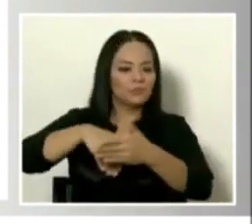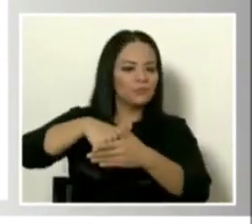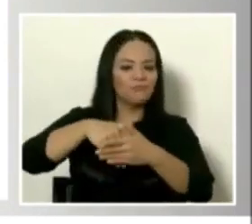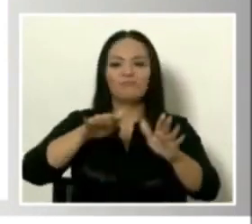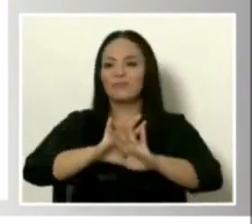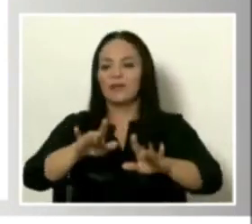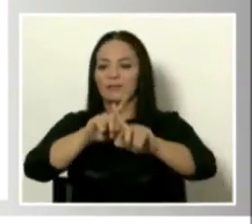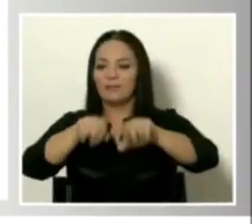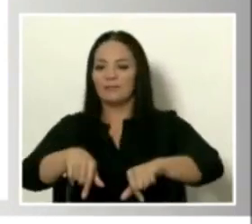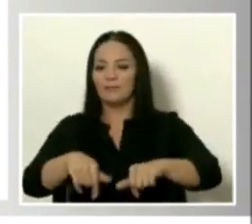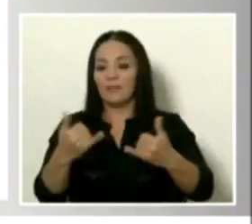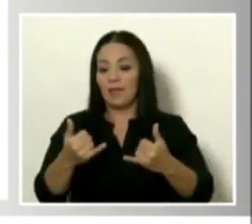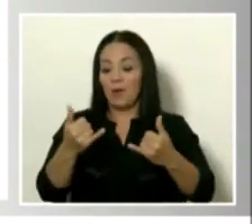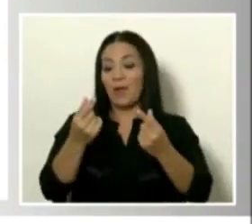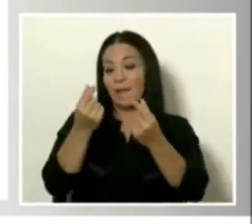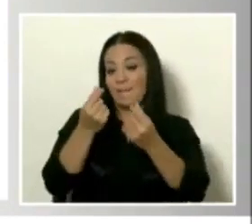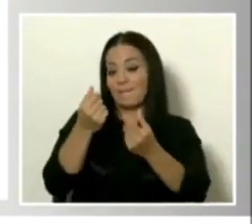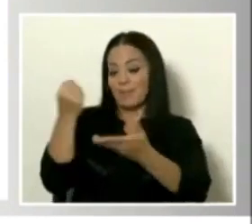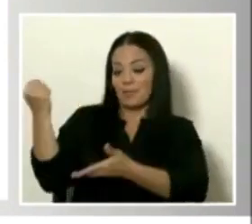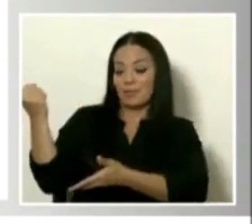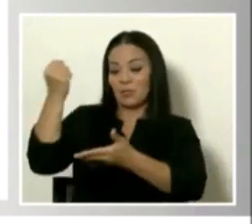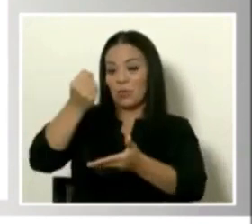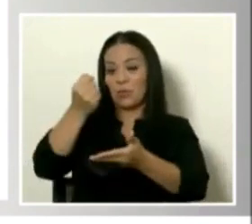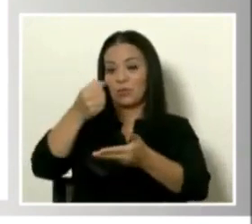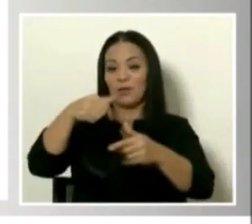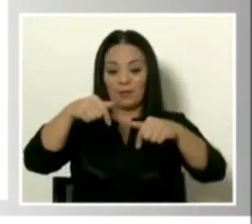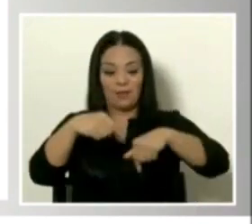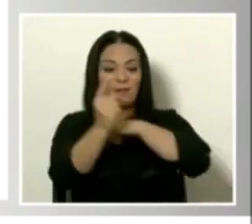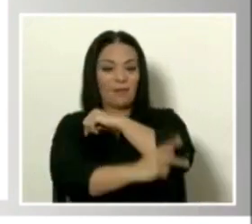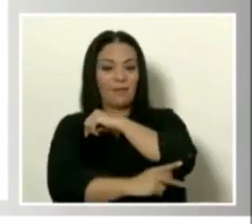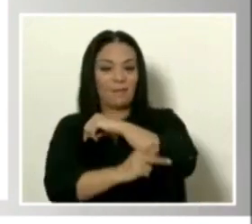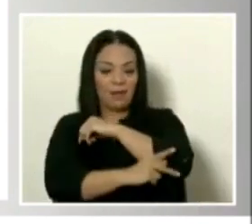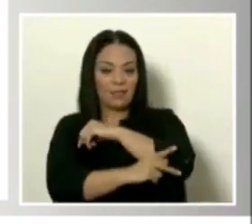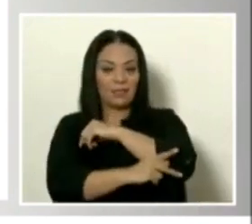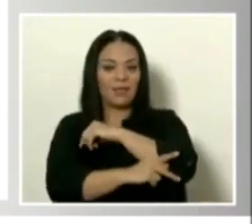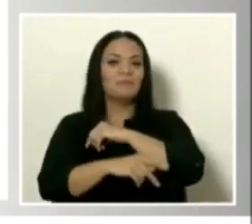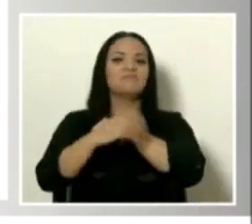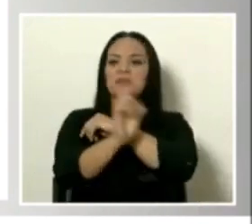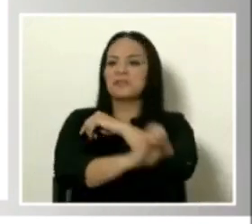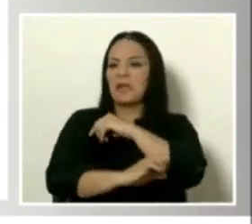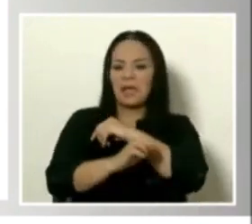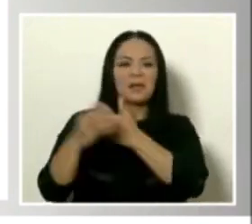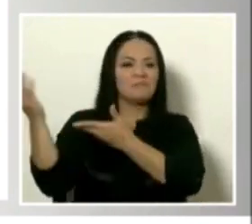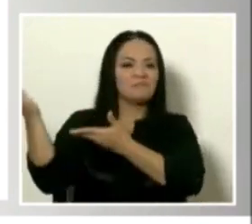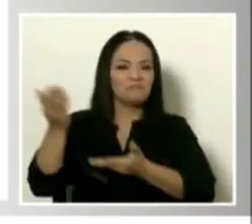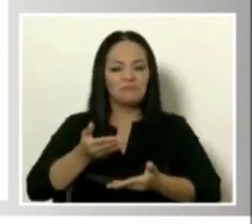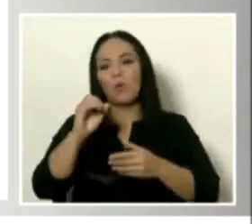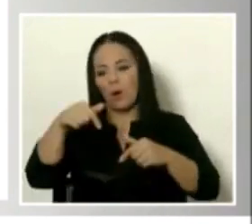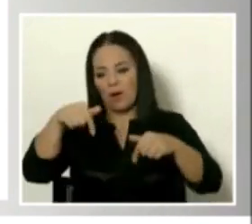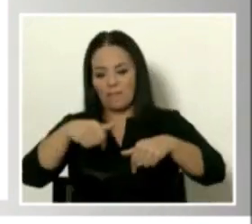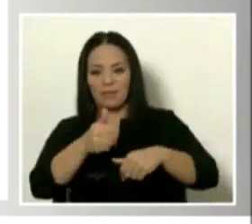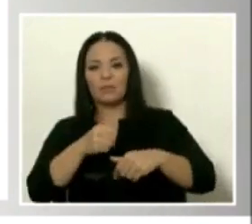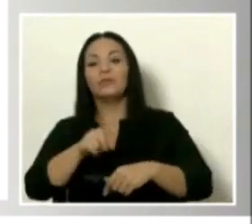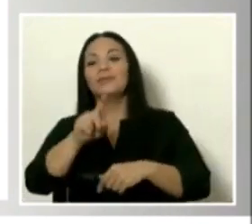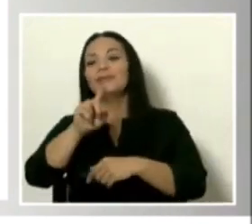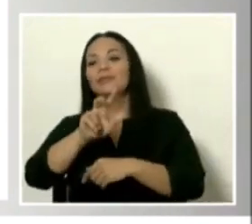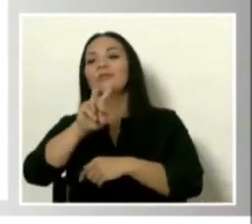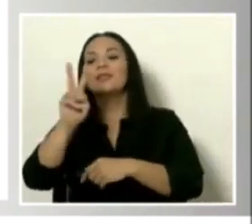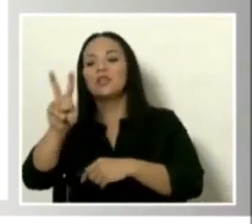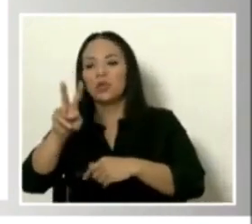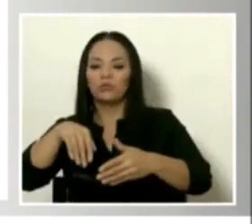inversión nacional y extranjera tiene 132 obstáculos menos, 132